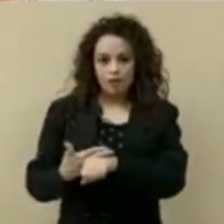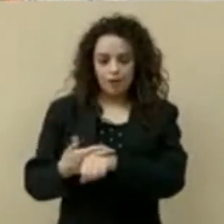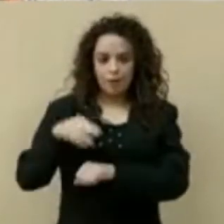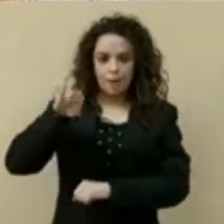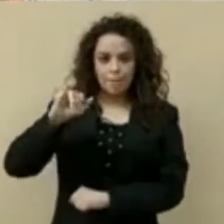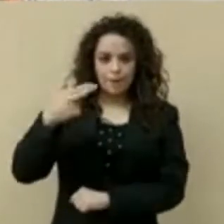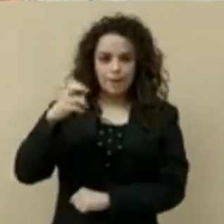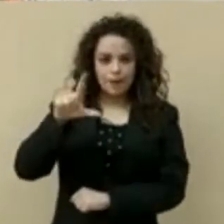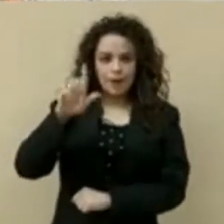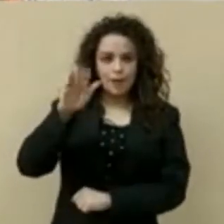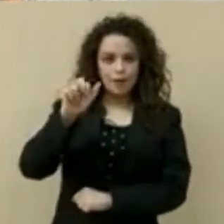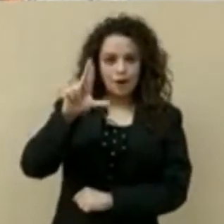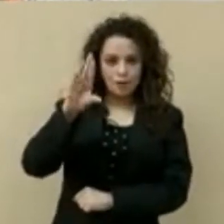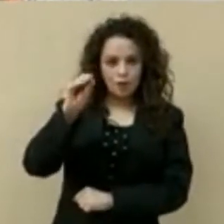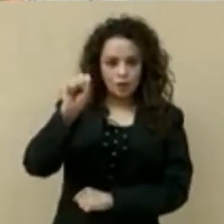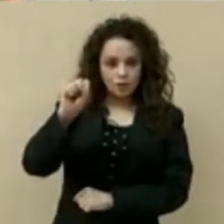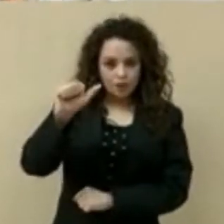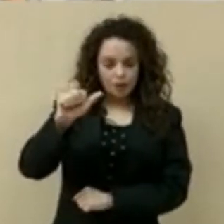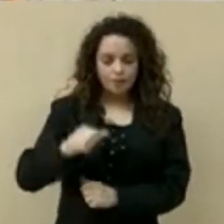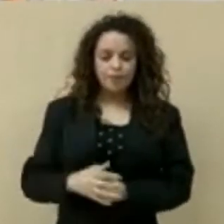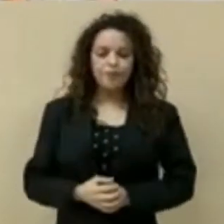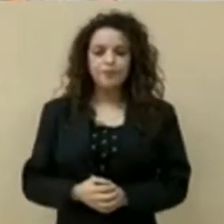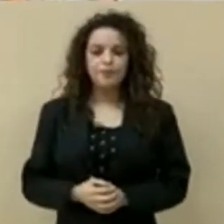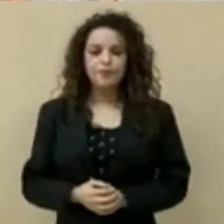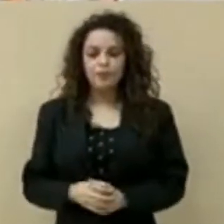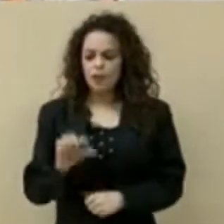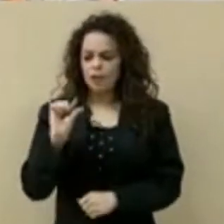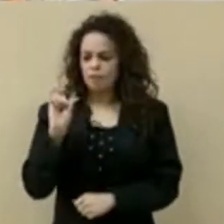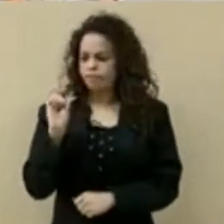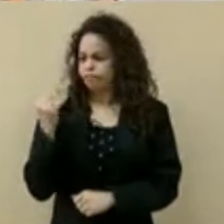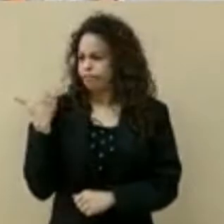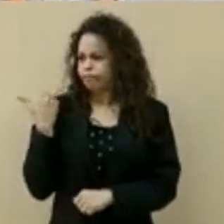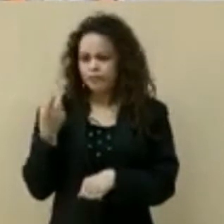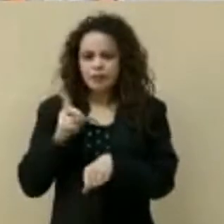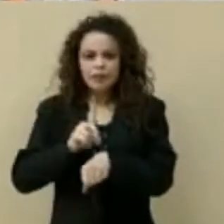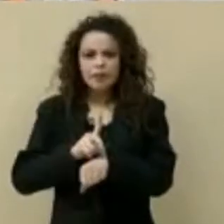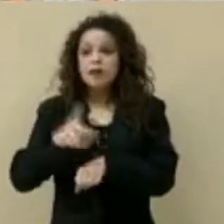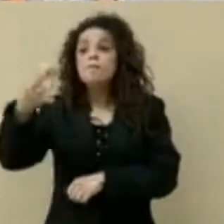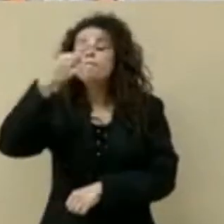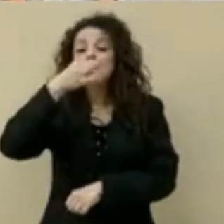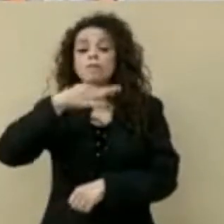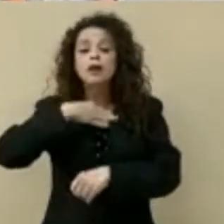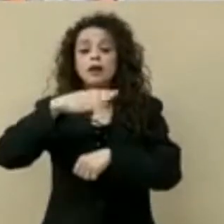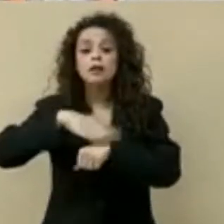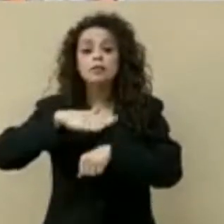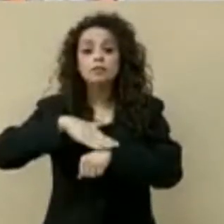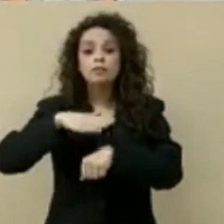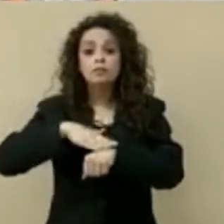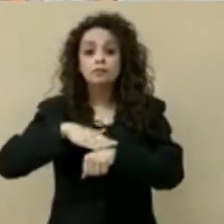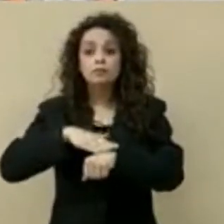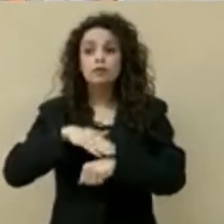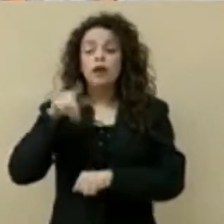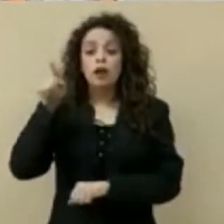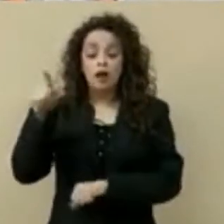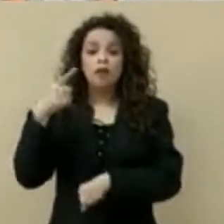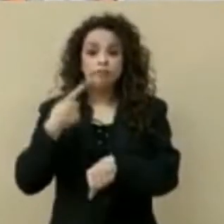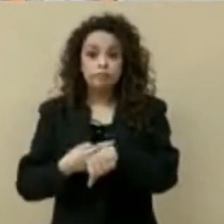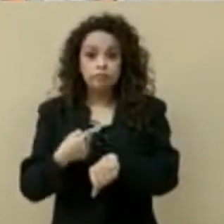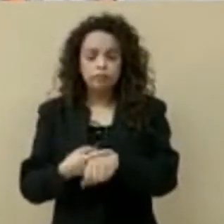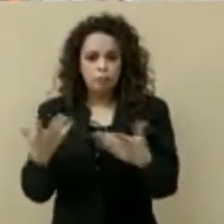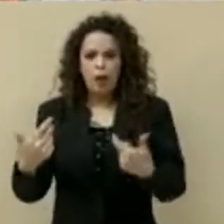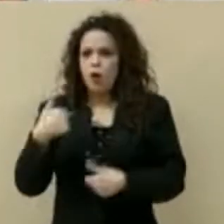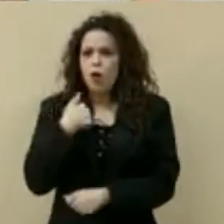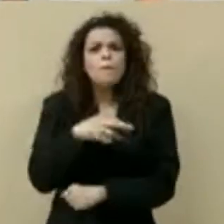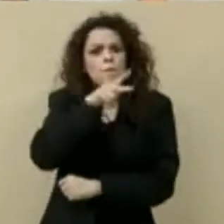Hace unos días me informaron de que estaba mal. Me preocupé,